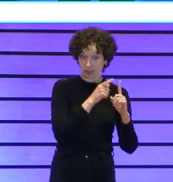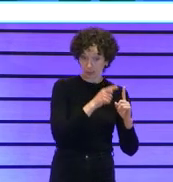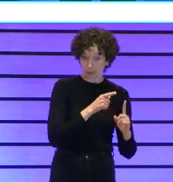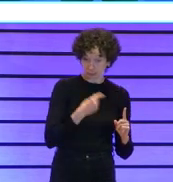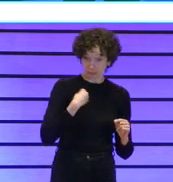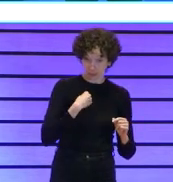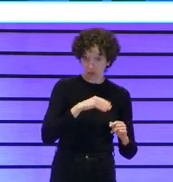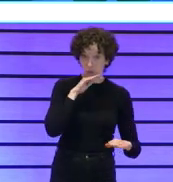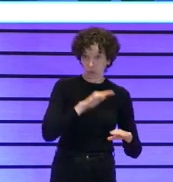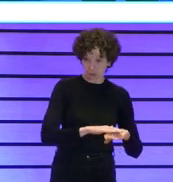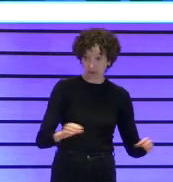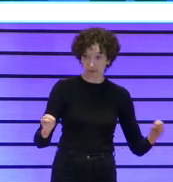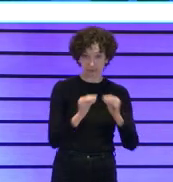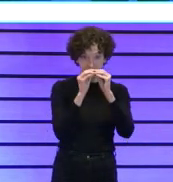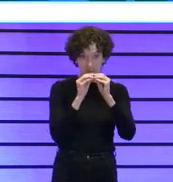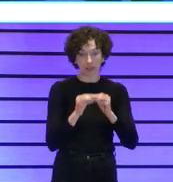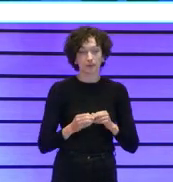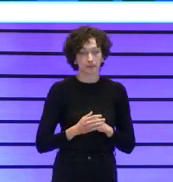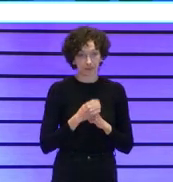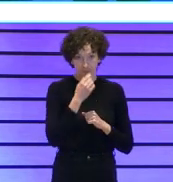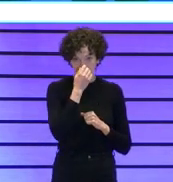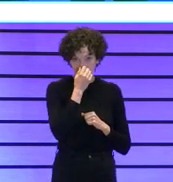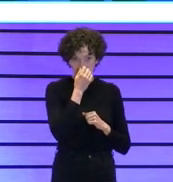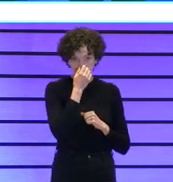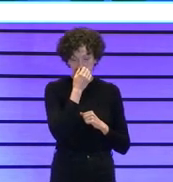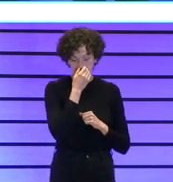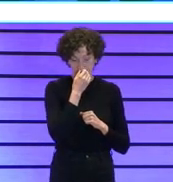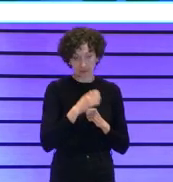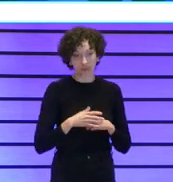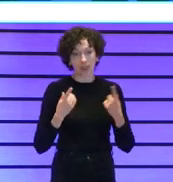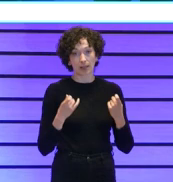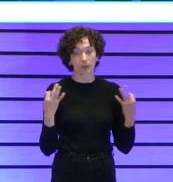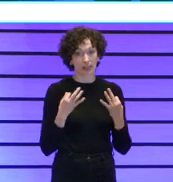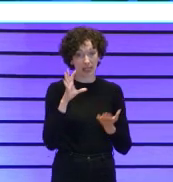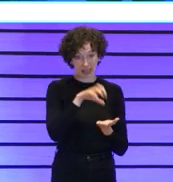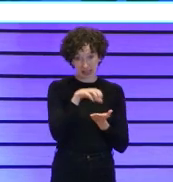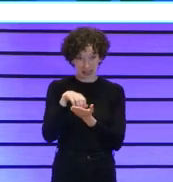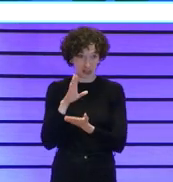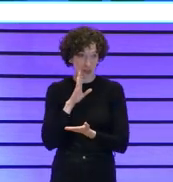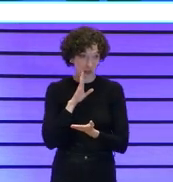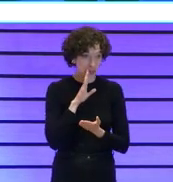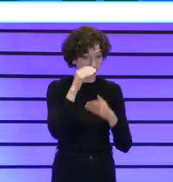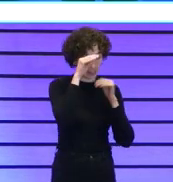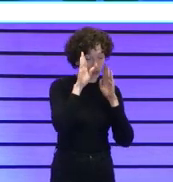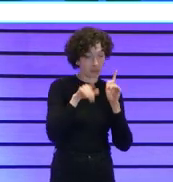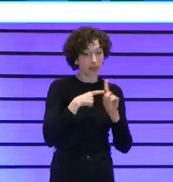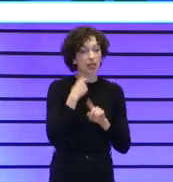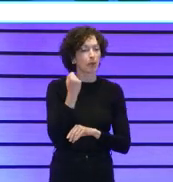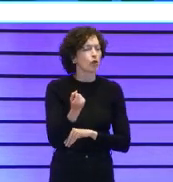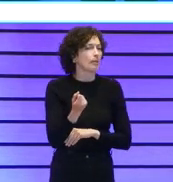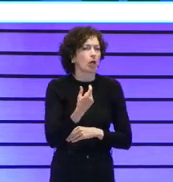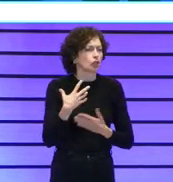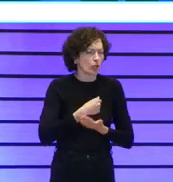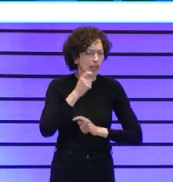objetivos necesitábamos que en esos centros de atención y apoyo en concreto y en toda la organización pero en esos centros en concreto